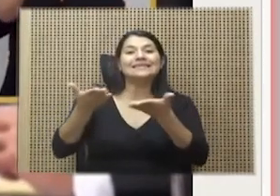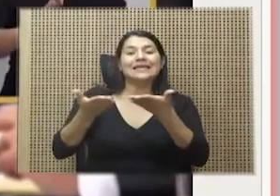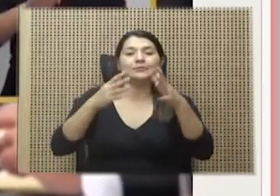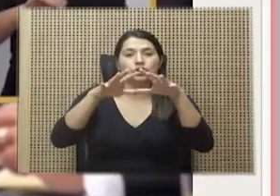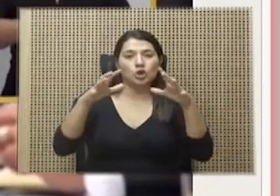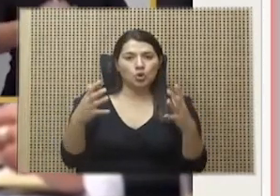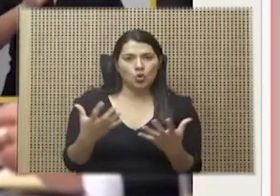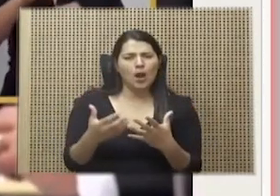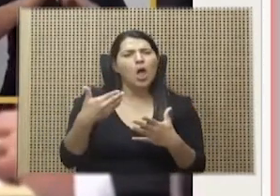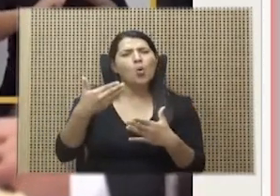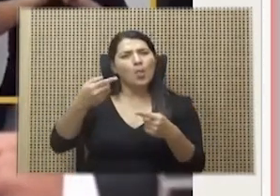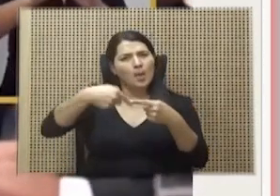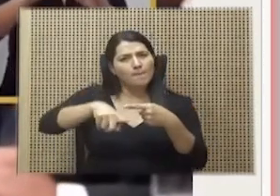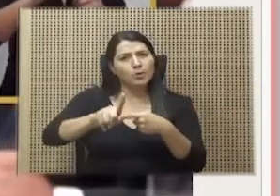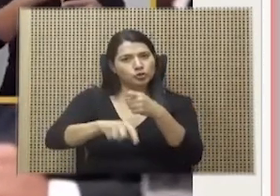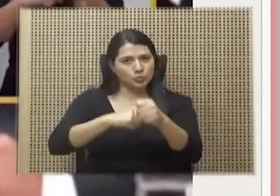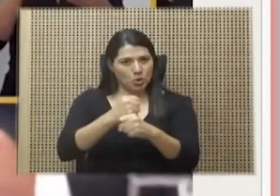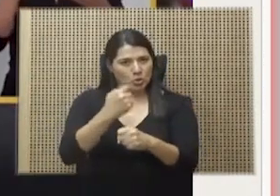próximo año. Veamos.